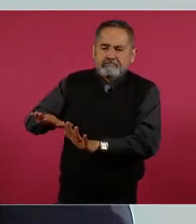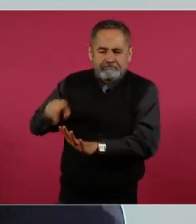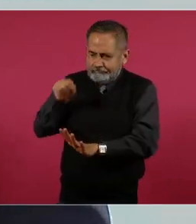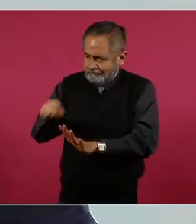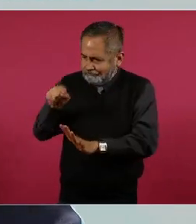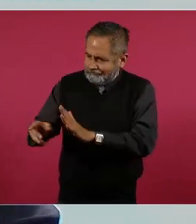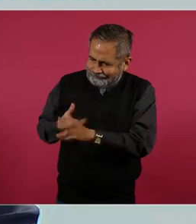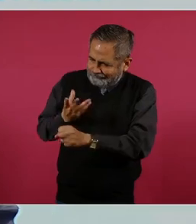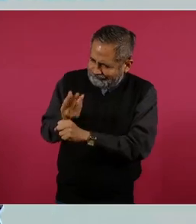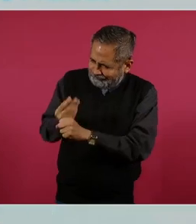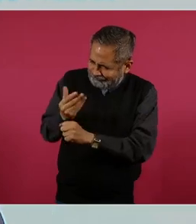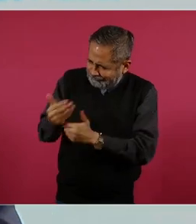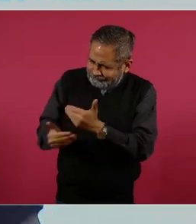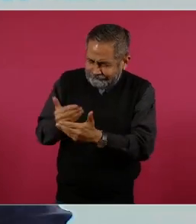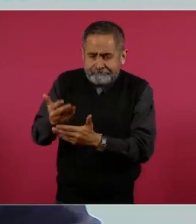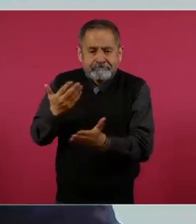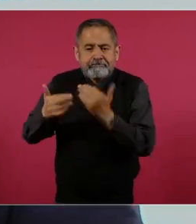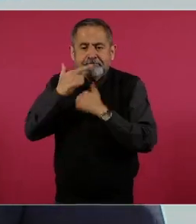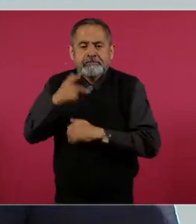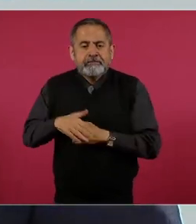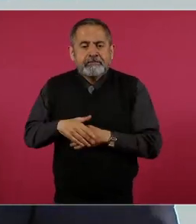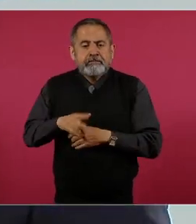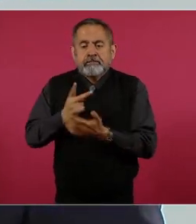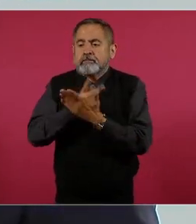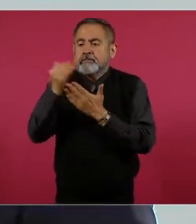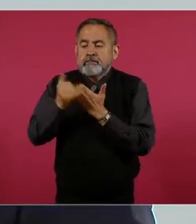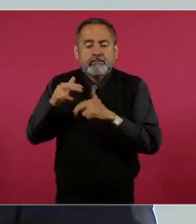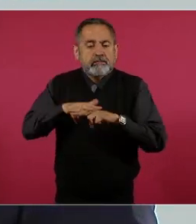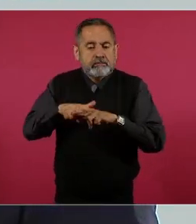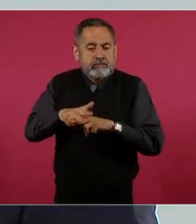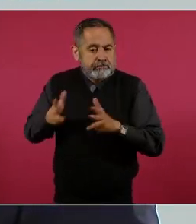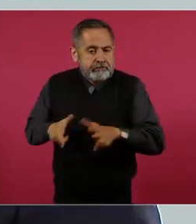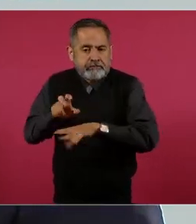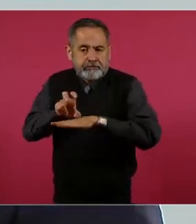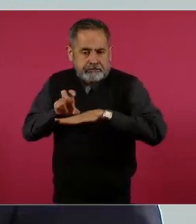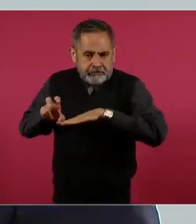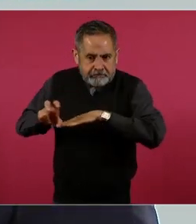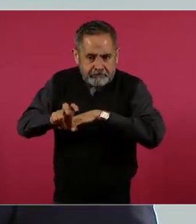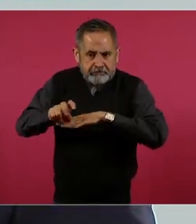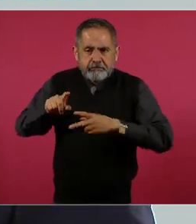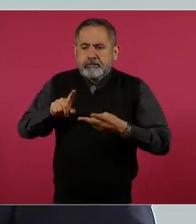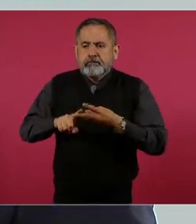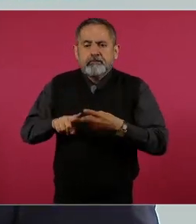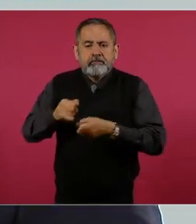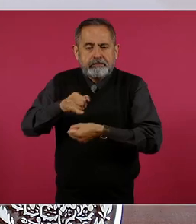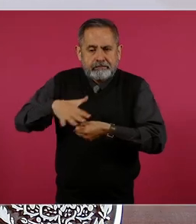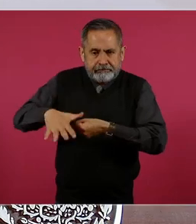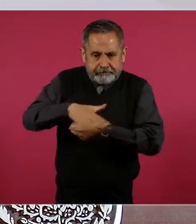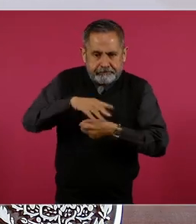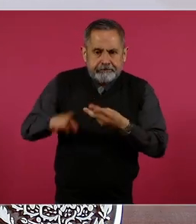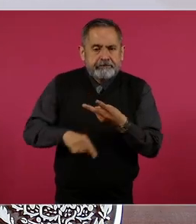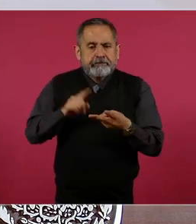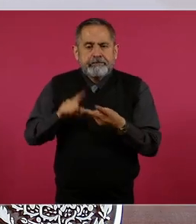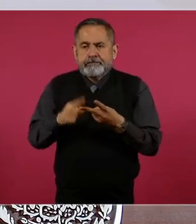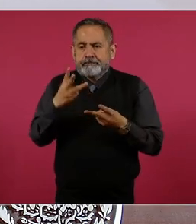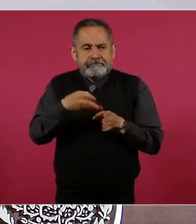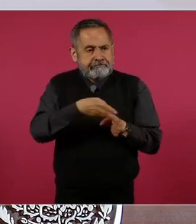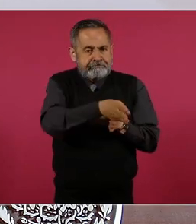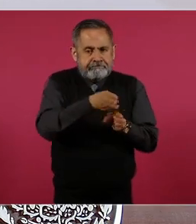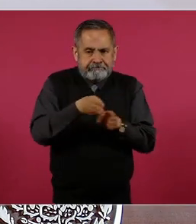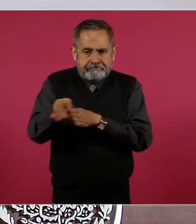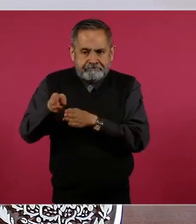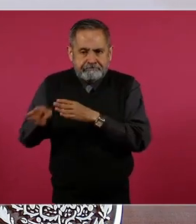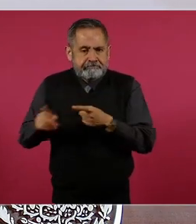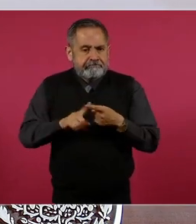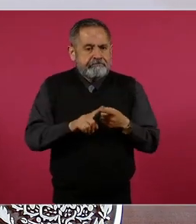pública. En particular, se retomaron proyectos de trenes, como lo son el Tren Maya, el Tren del Istmo de Tehuantepec con sus tres líneas, la